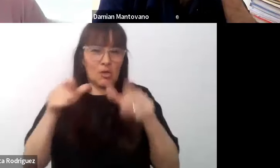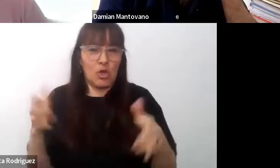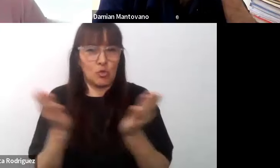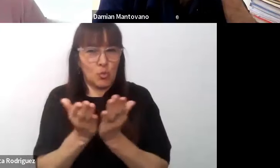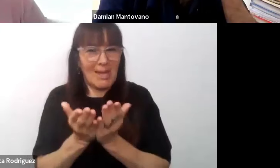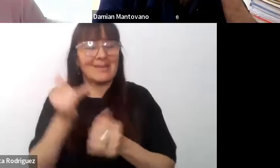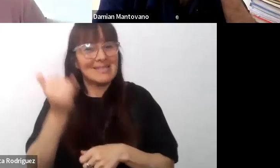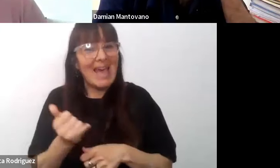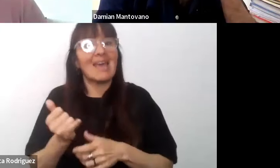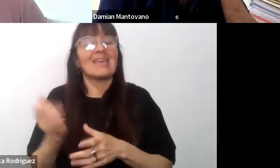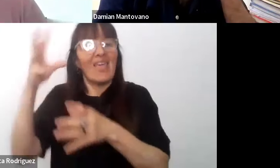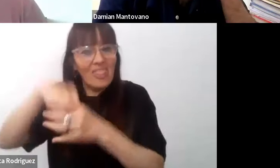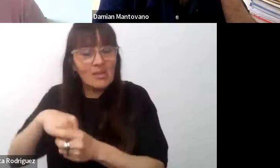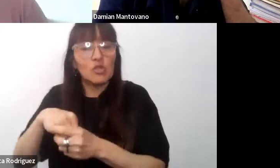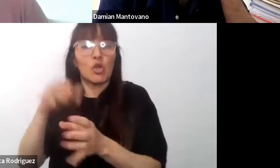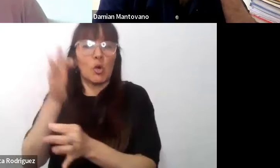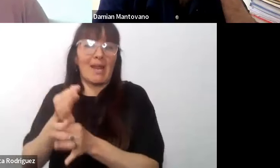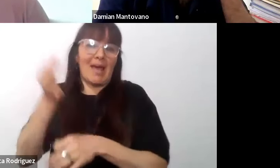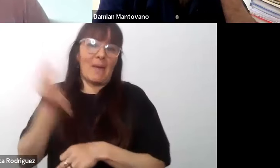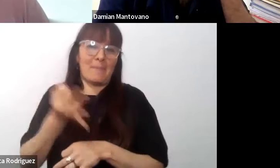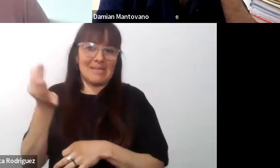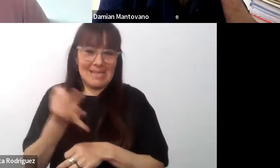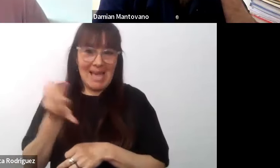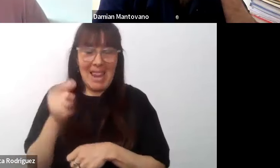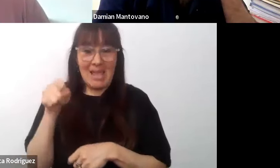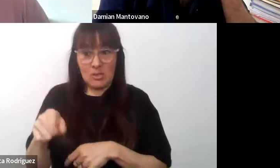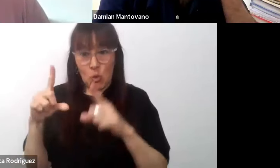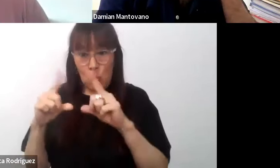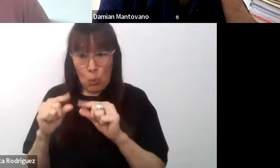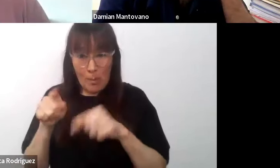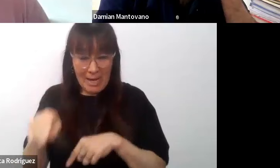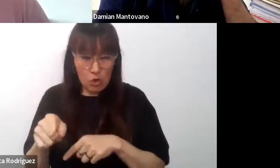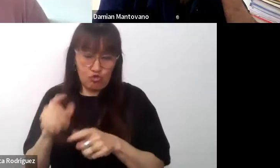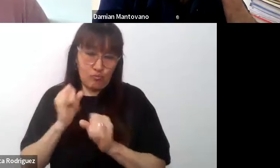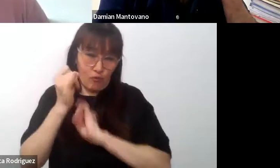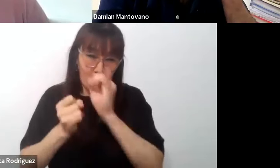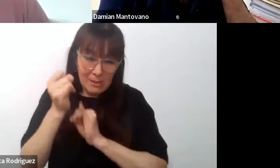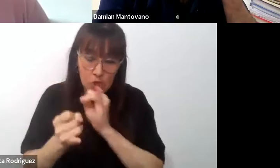especializados esta cifra de estudiantes en